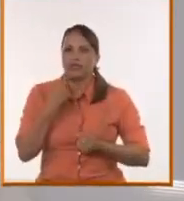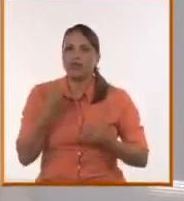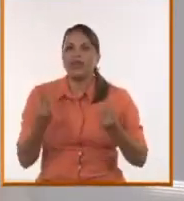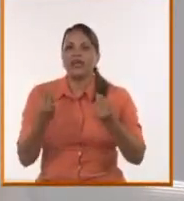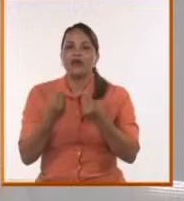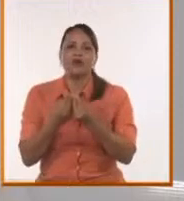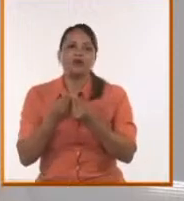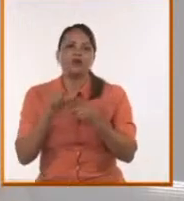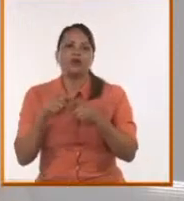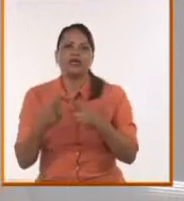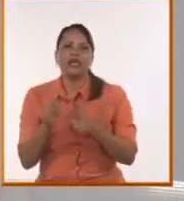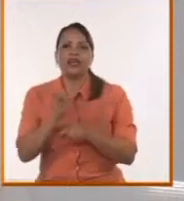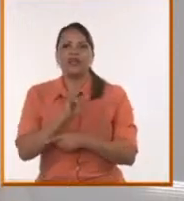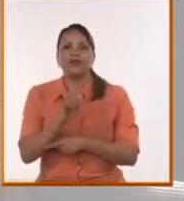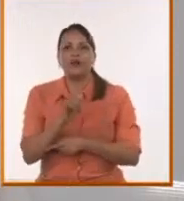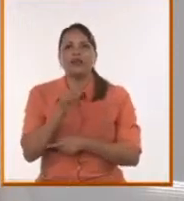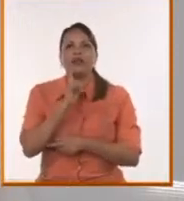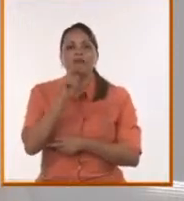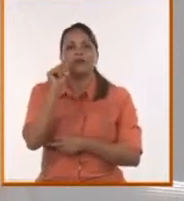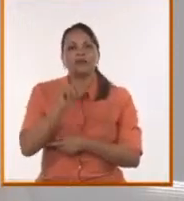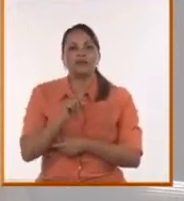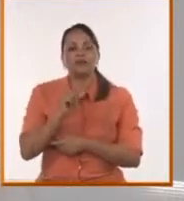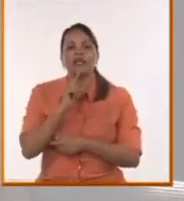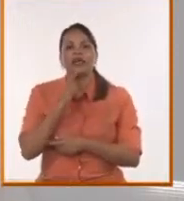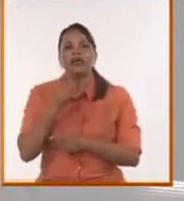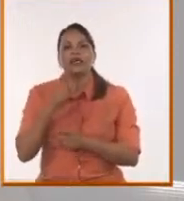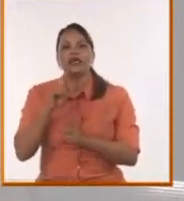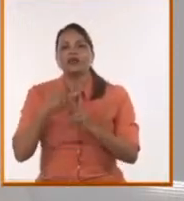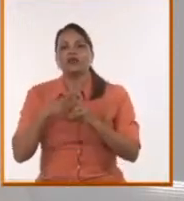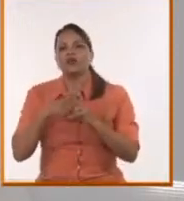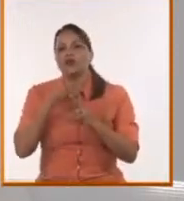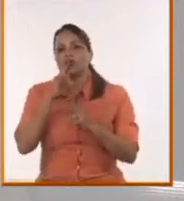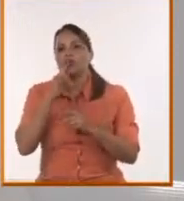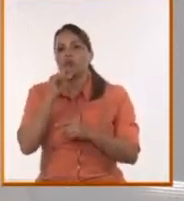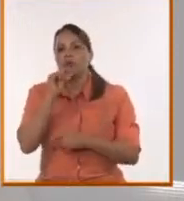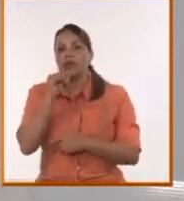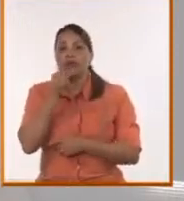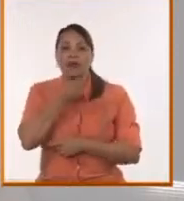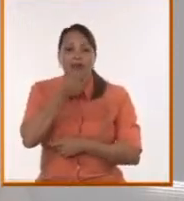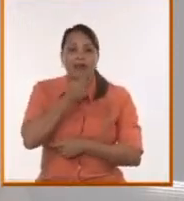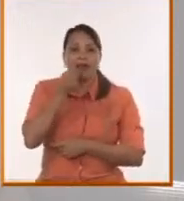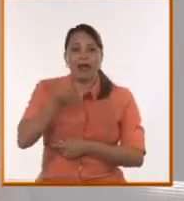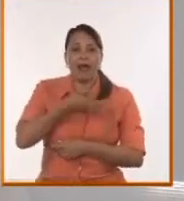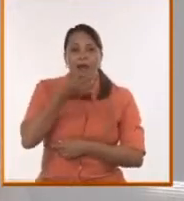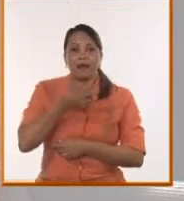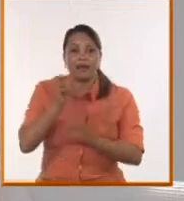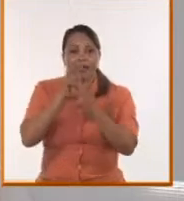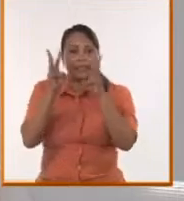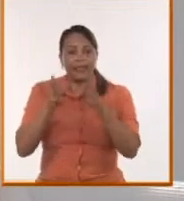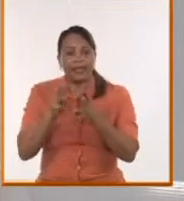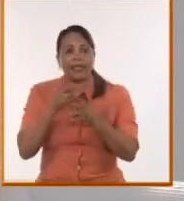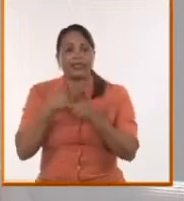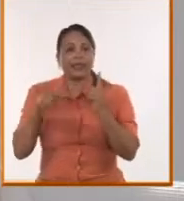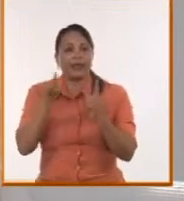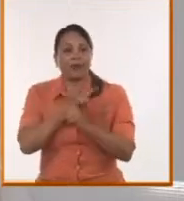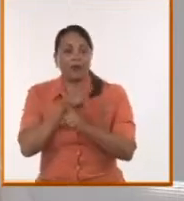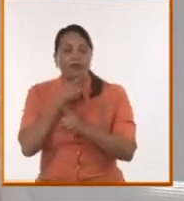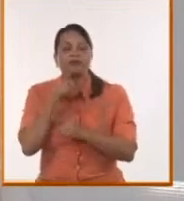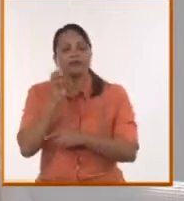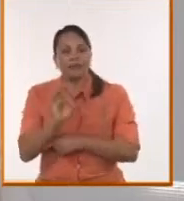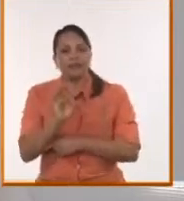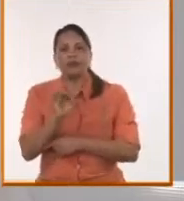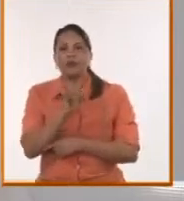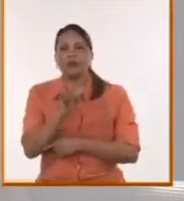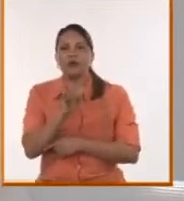también por los conocidos youtubers, ¿no? Que, pues, daban cuenta justo de esa decadencia mediática, del ecosistema mediático en el país,